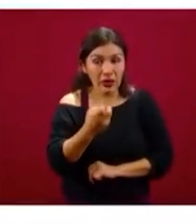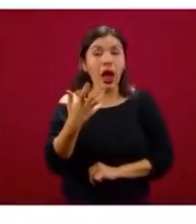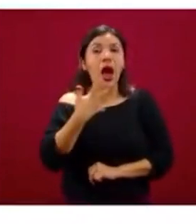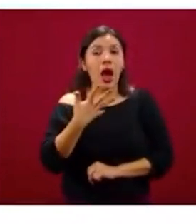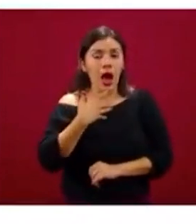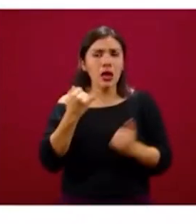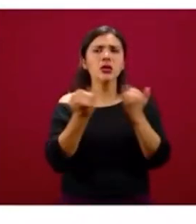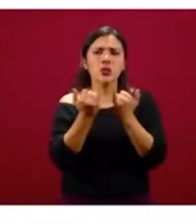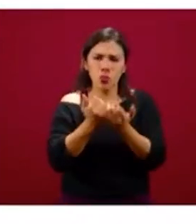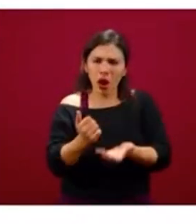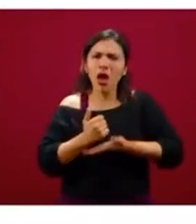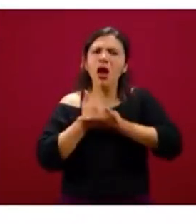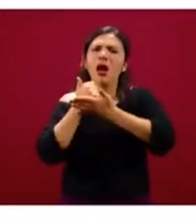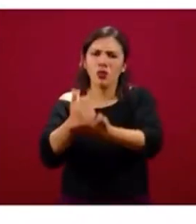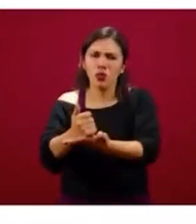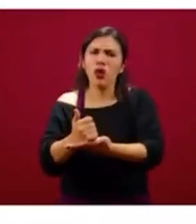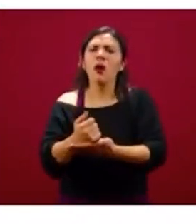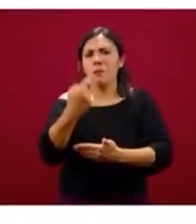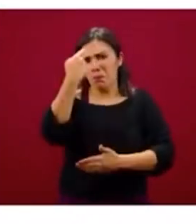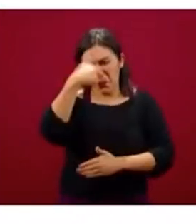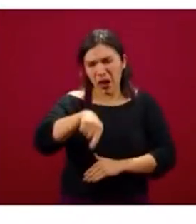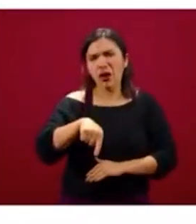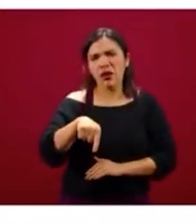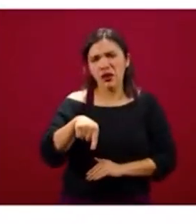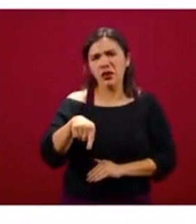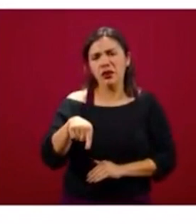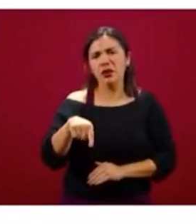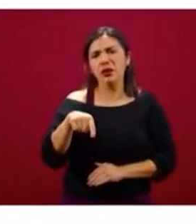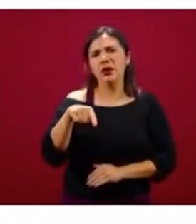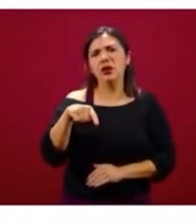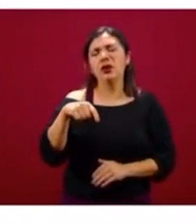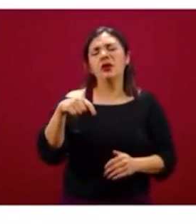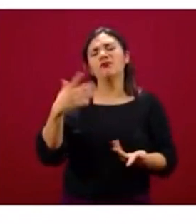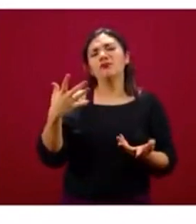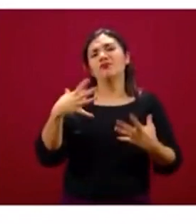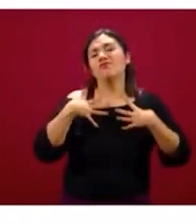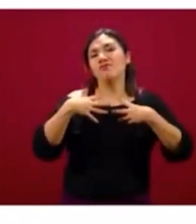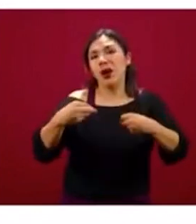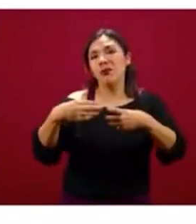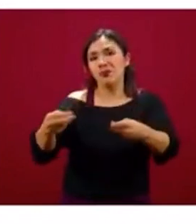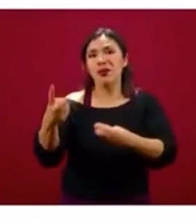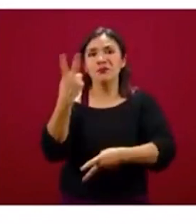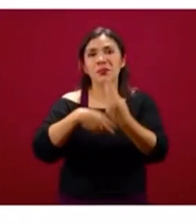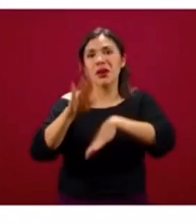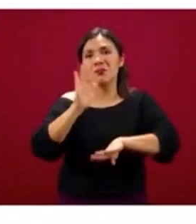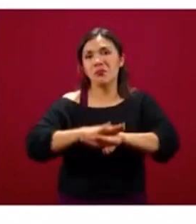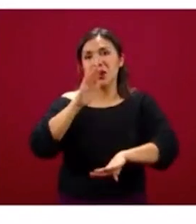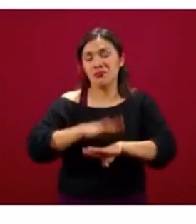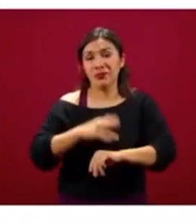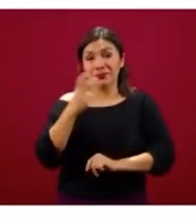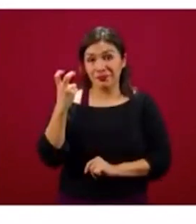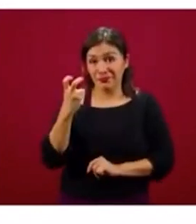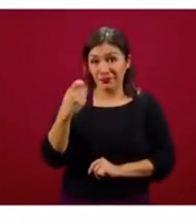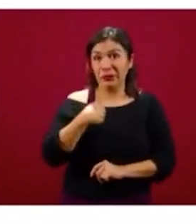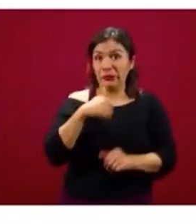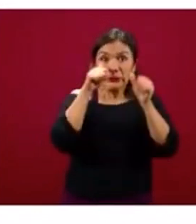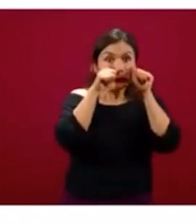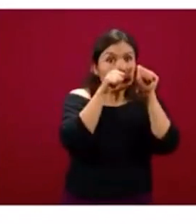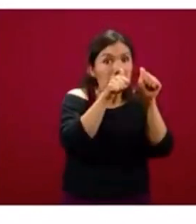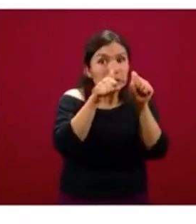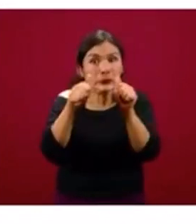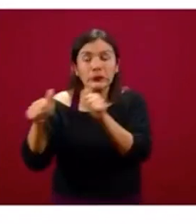contribuyendo fuertemente con contagios. Entonces, aquí estamos nosotros muy atentos